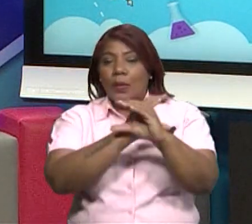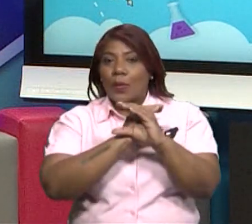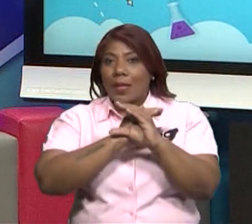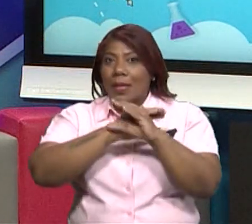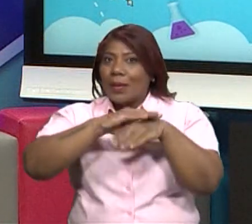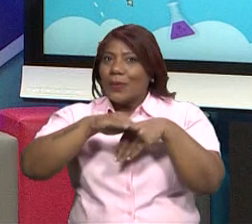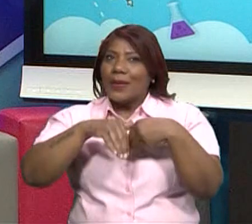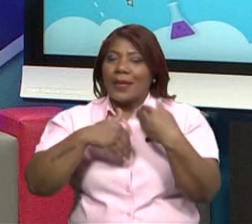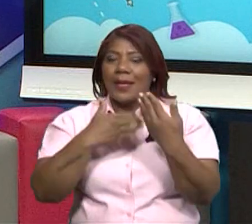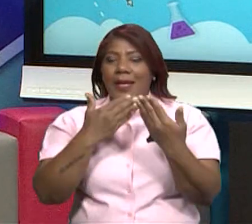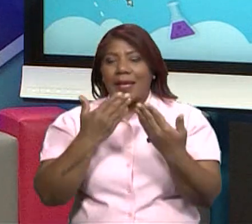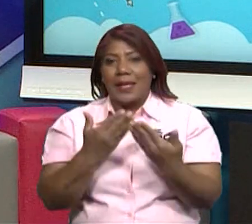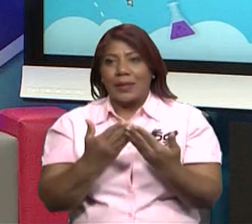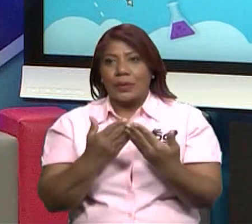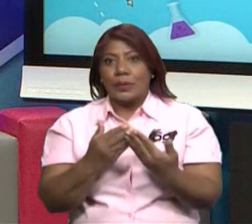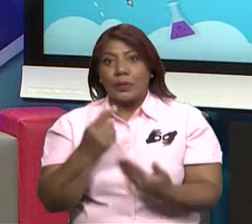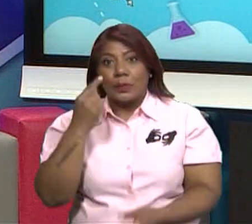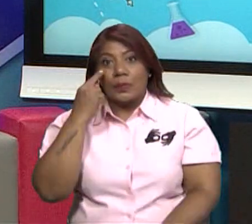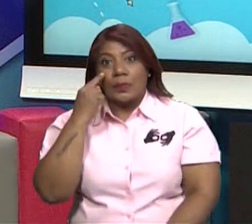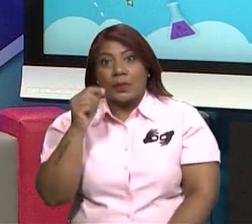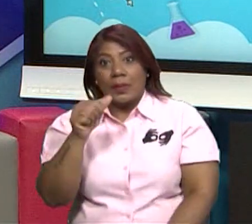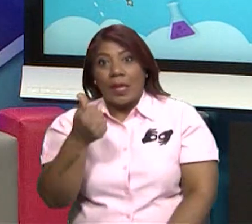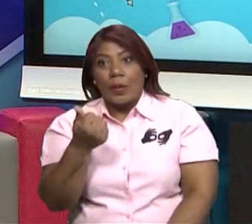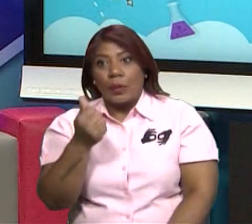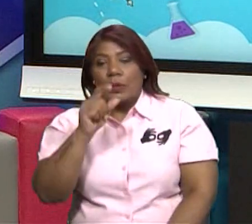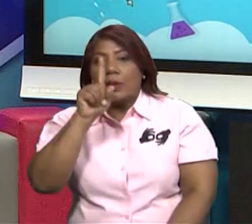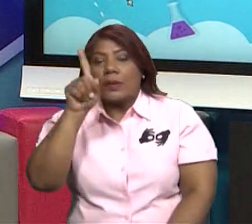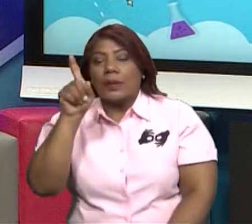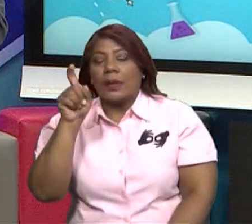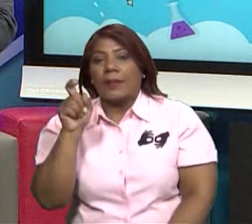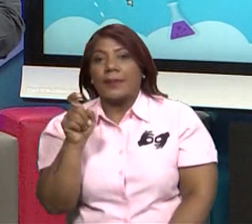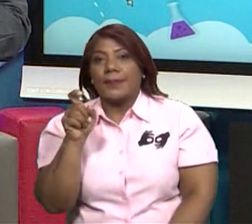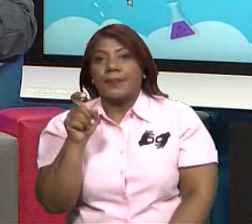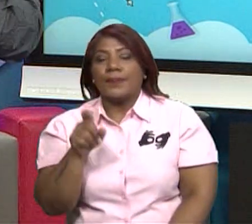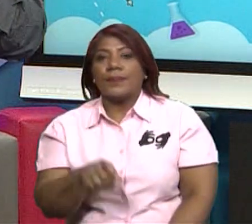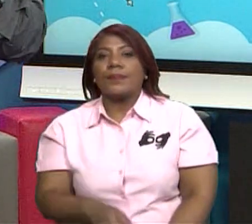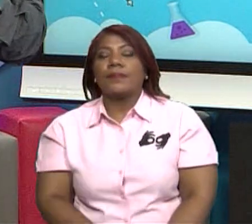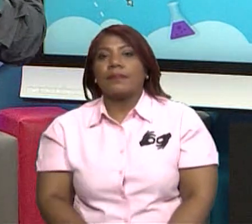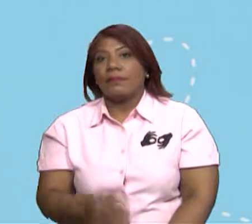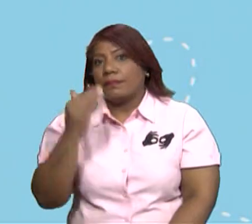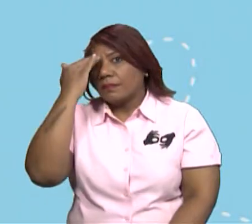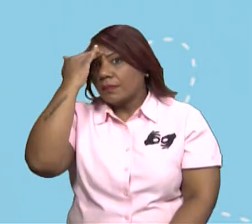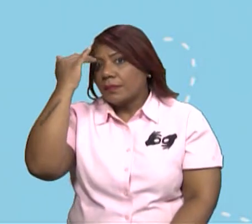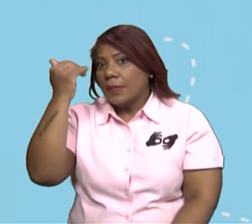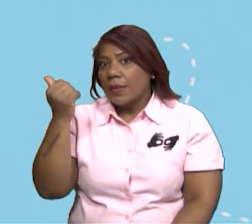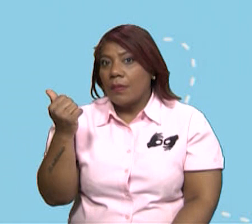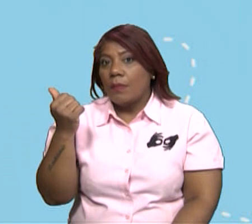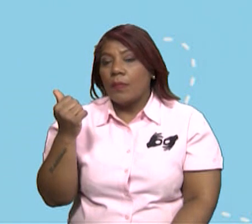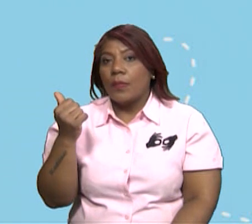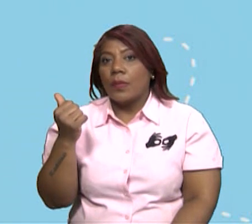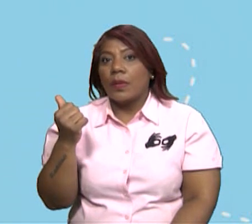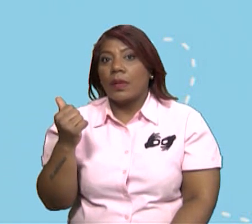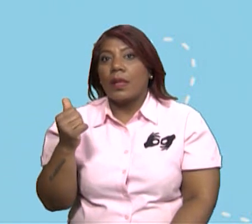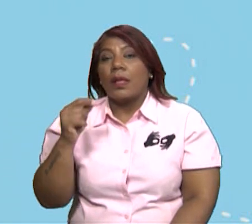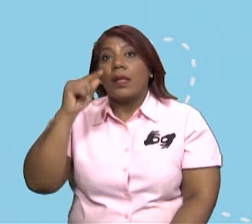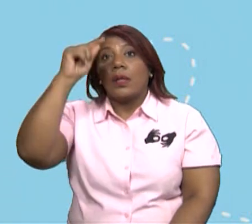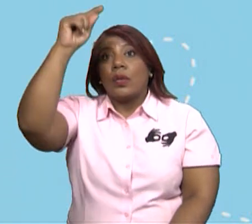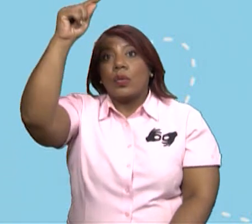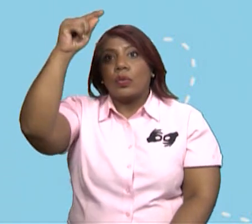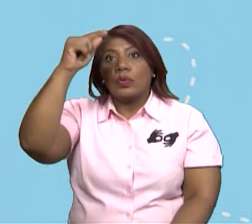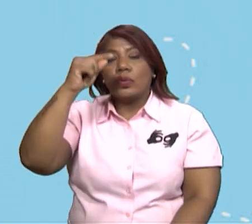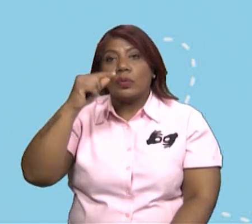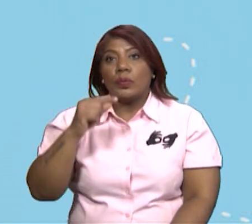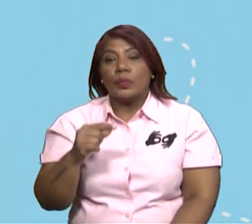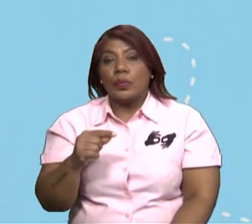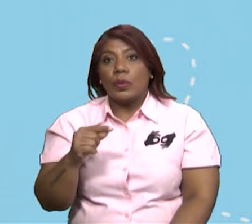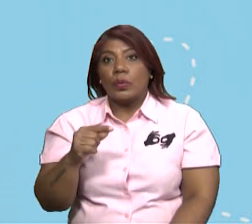maestro, podemos nosotros contestar en el día de hoy o hacernos en el día de hoy? ¿Por qué los polos se están